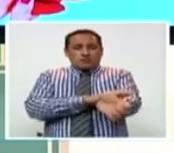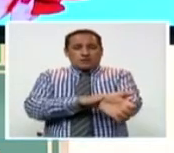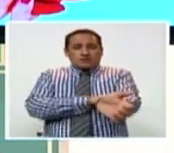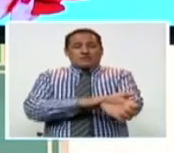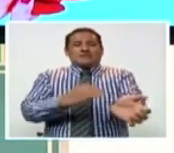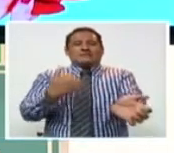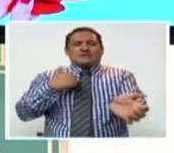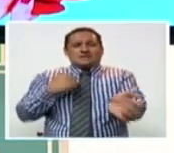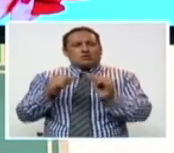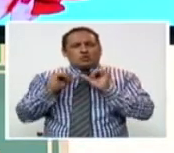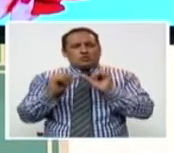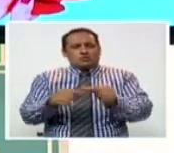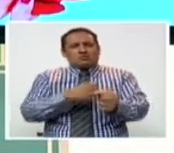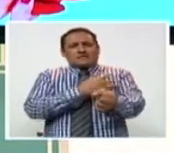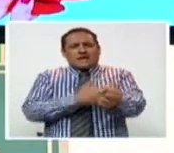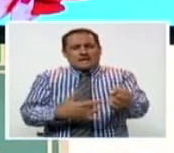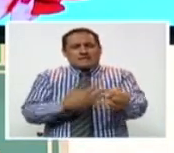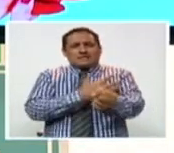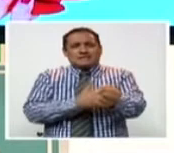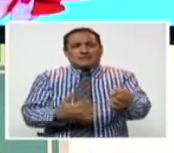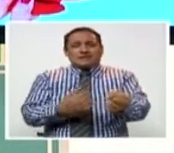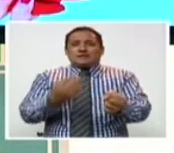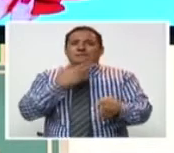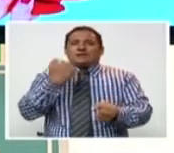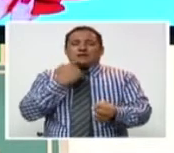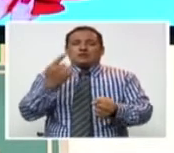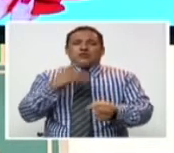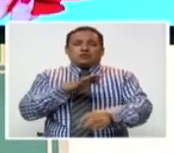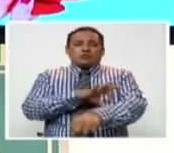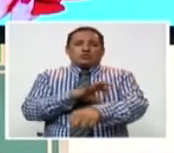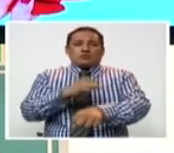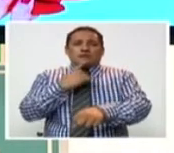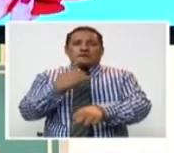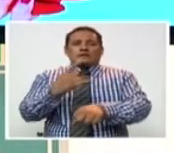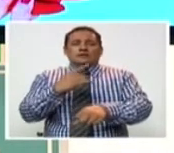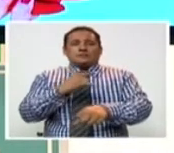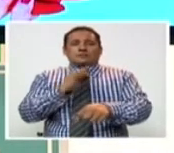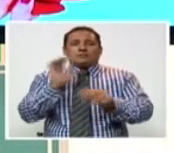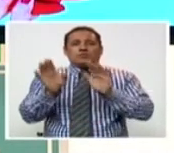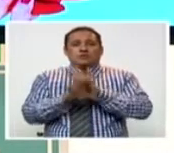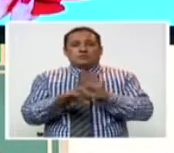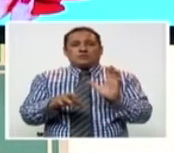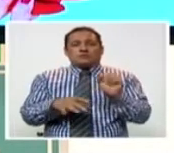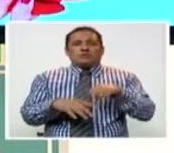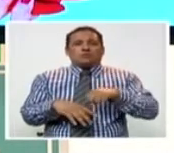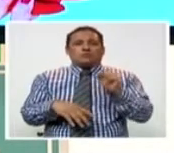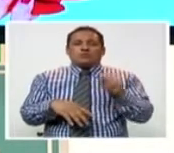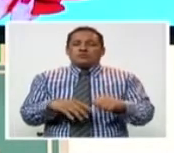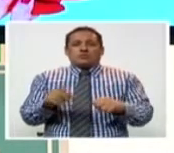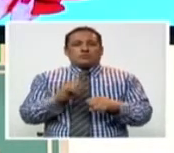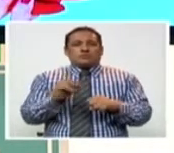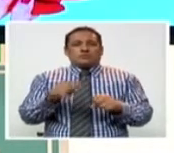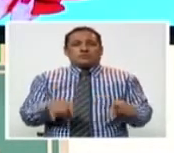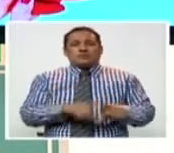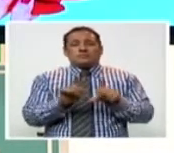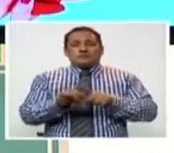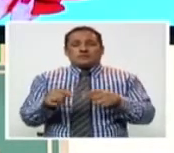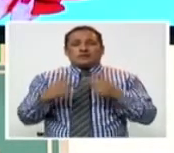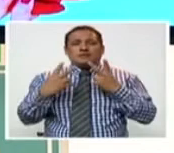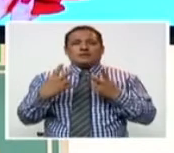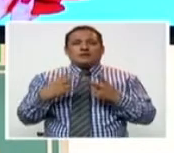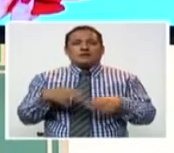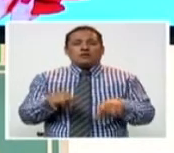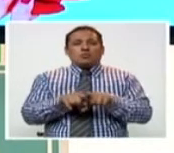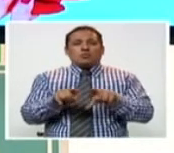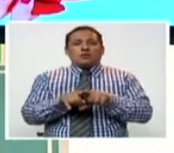articulación tiene permanente sangrado, lo que va a hacer es que la articulación deja de funcionar. Y eso se